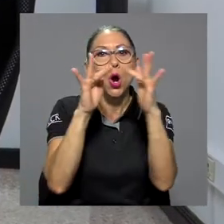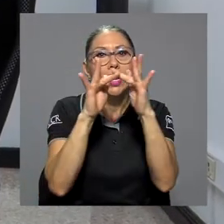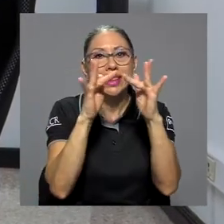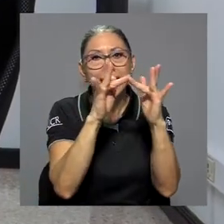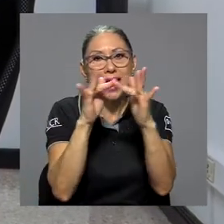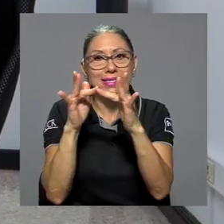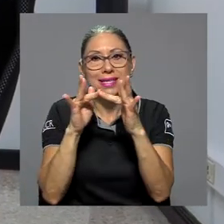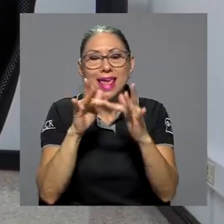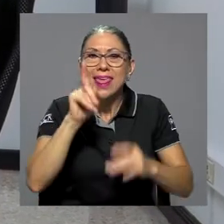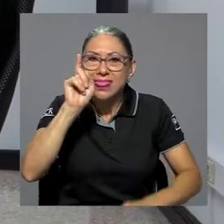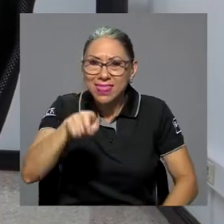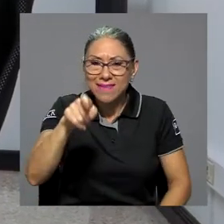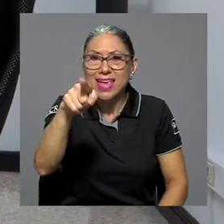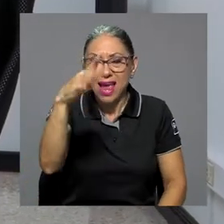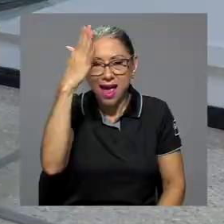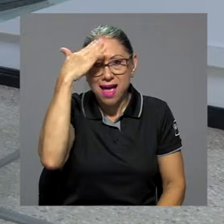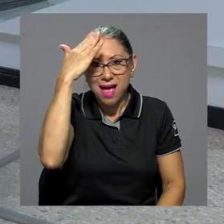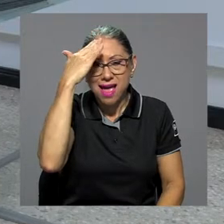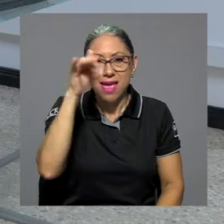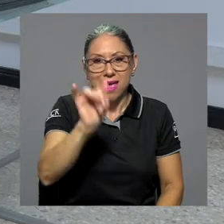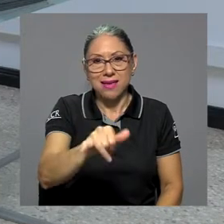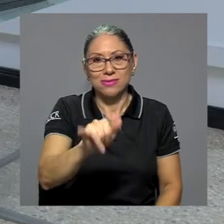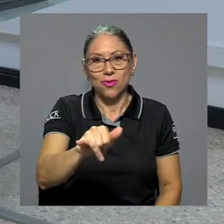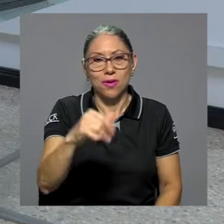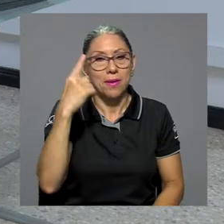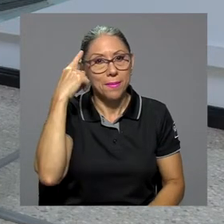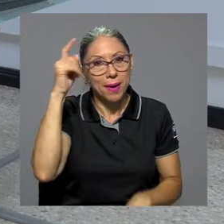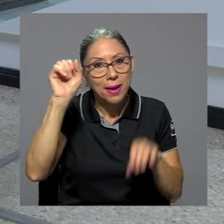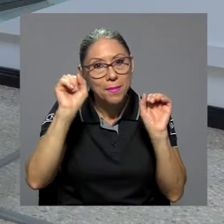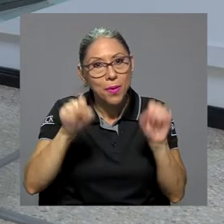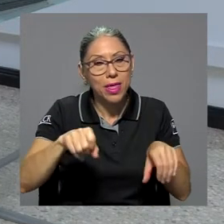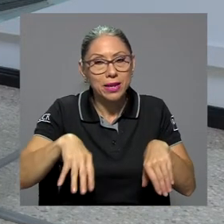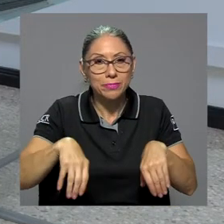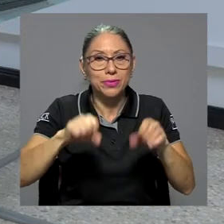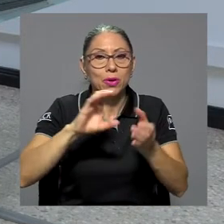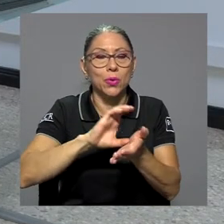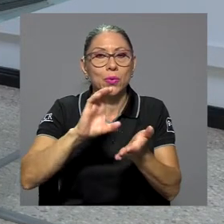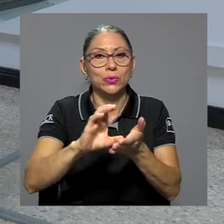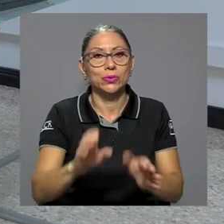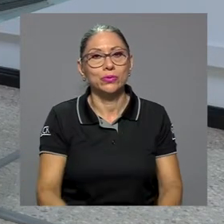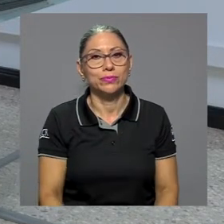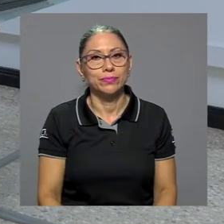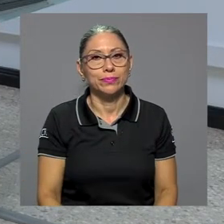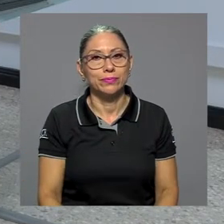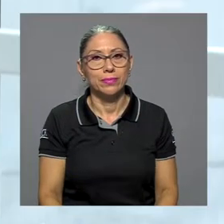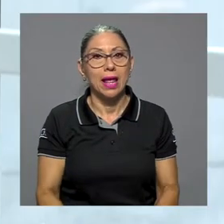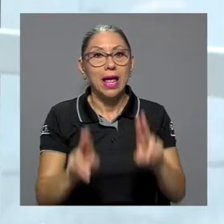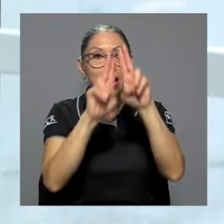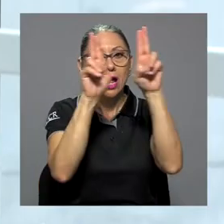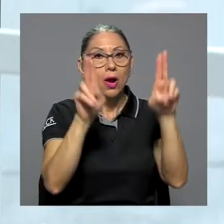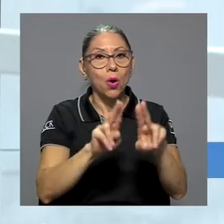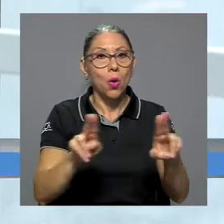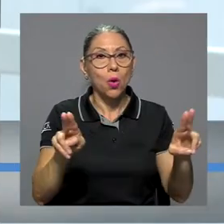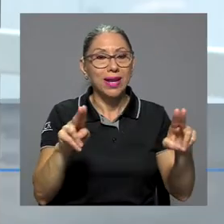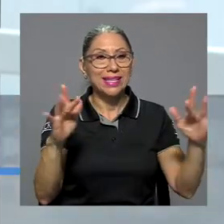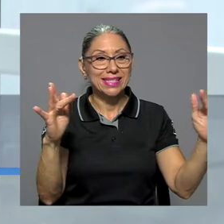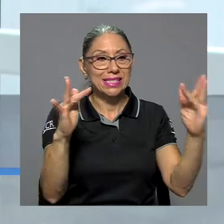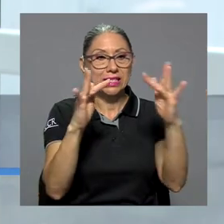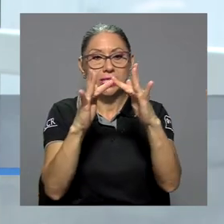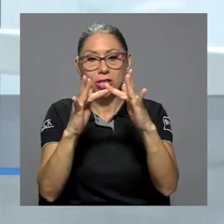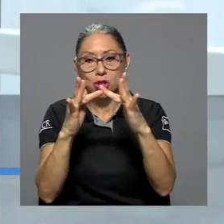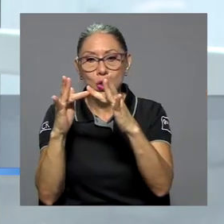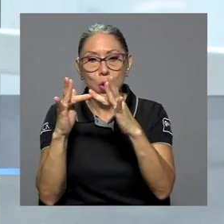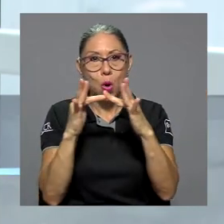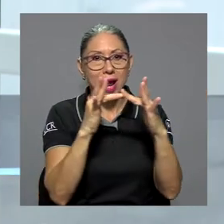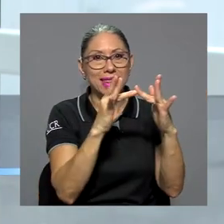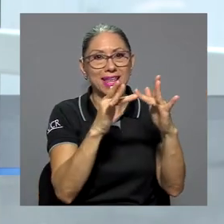Siento que deben tomar en cuenta eso para planear los cursos. La conexión a internet, ¿verdad? Es